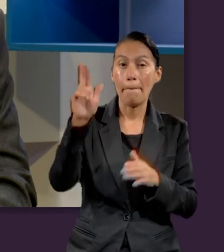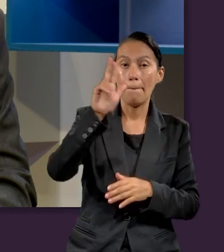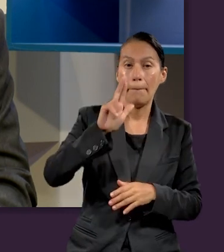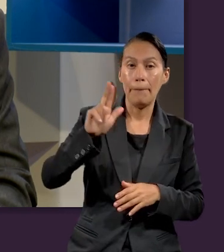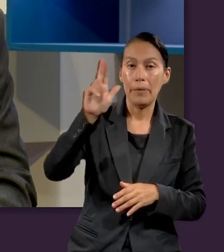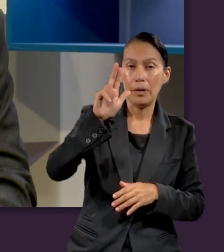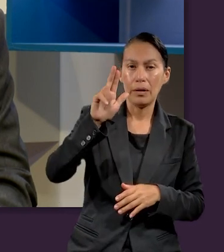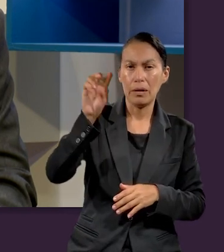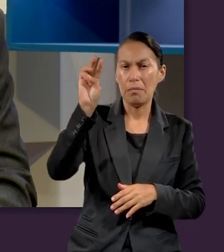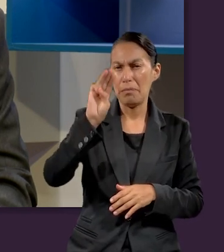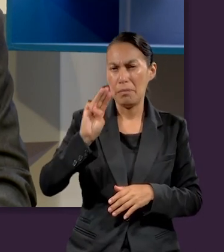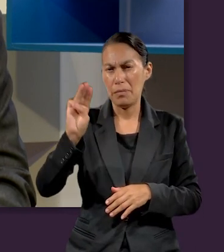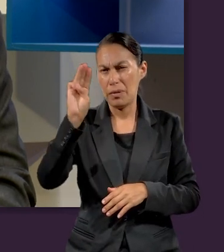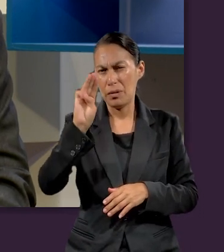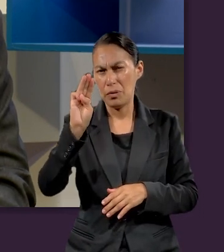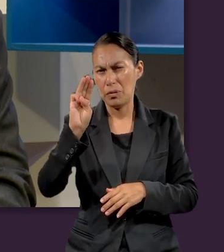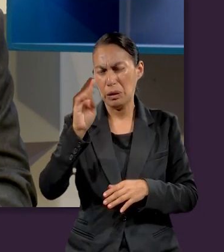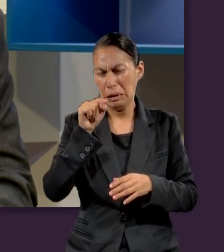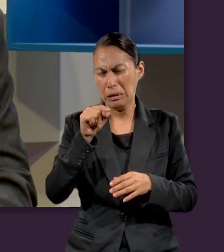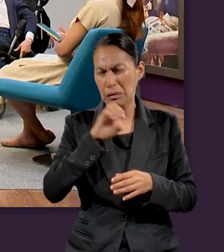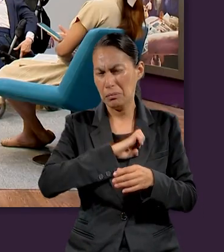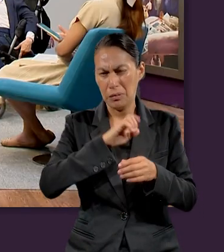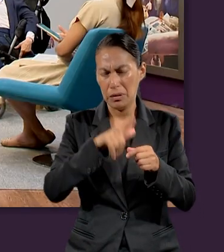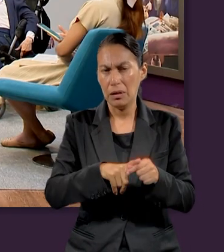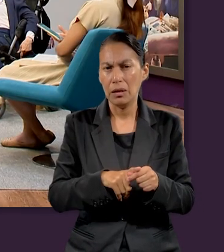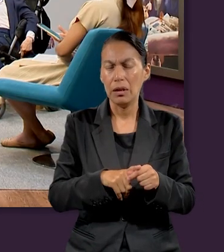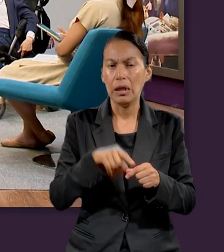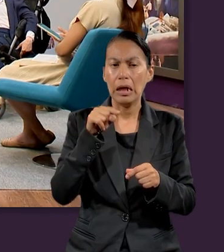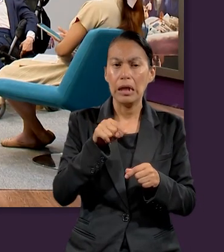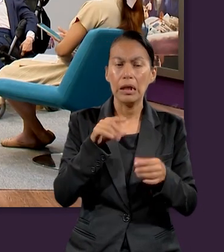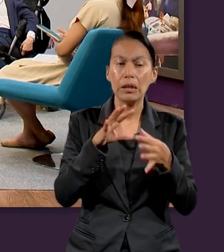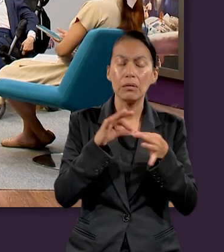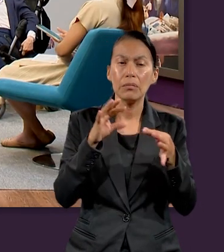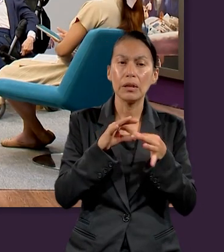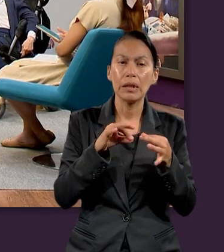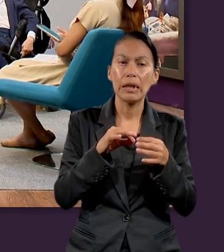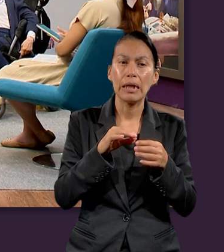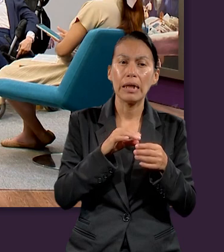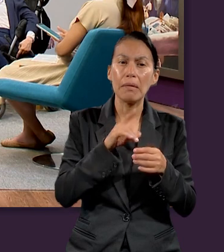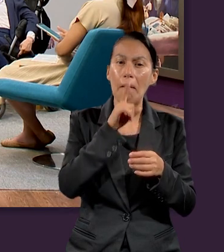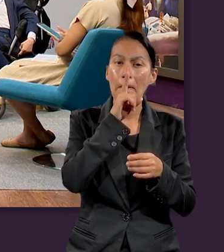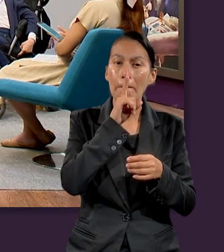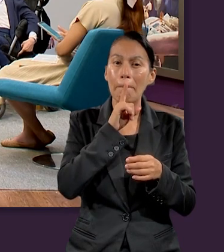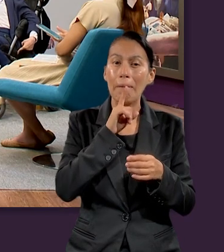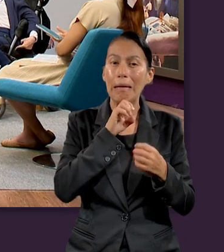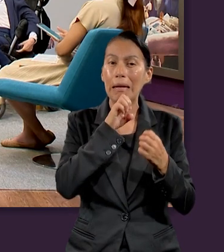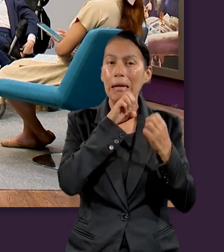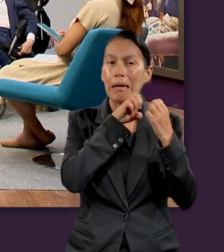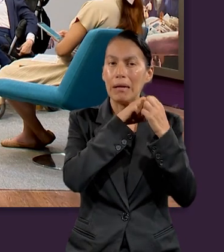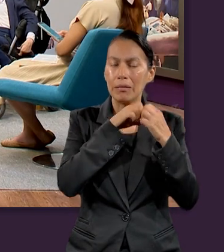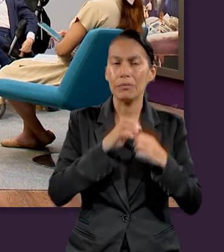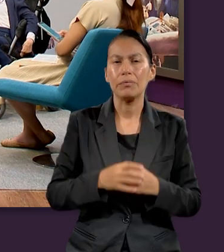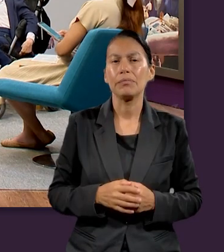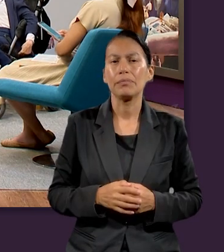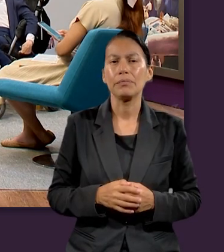la parte del martes y el miércoles particularmente, se habla de un engaño muy sutil.